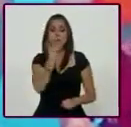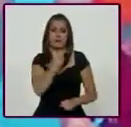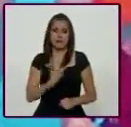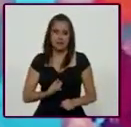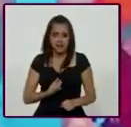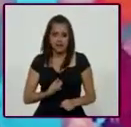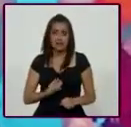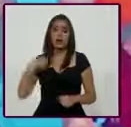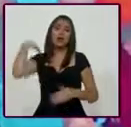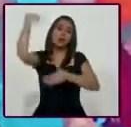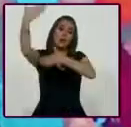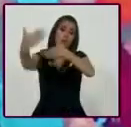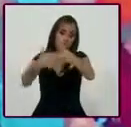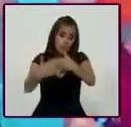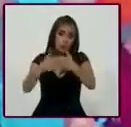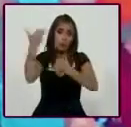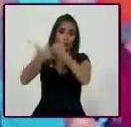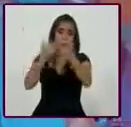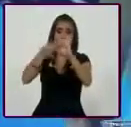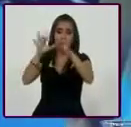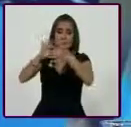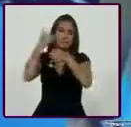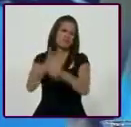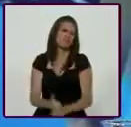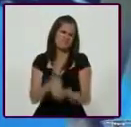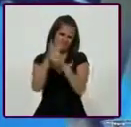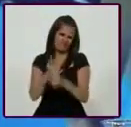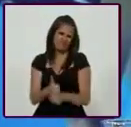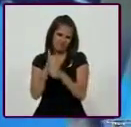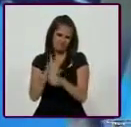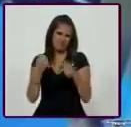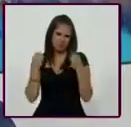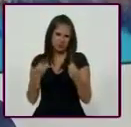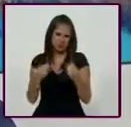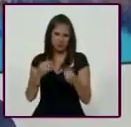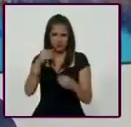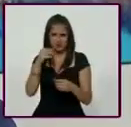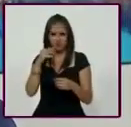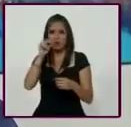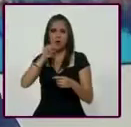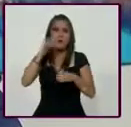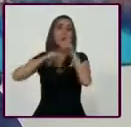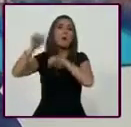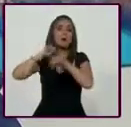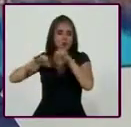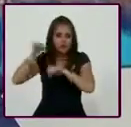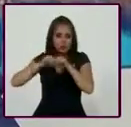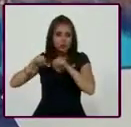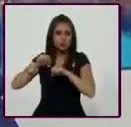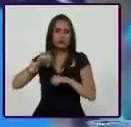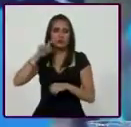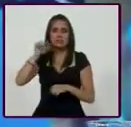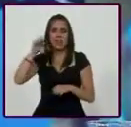A los siguientes Juegos Olímpicos, que fueron muy tortuosos, y si mal no recuerdo fue en marcha, ¿no? No, fue en boxeo, Alfonso Zamora. Y